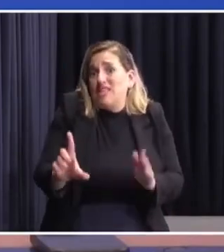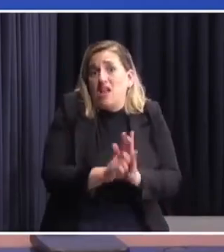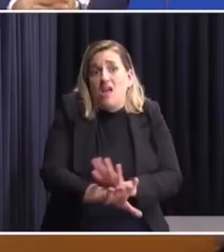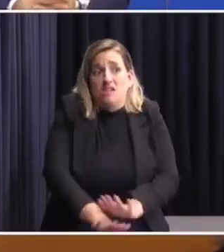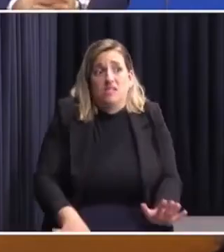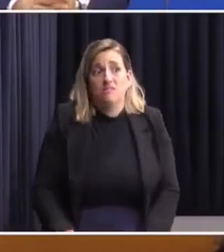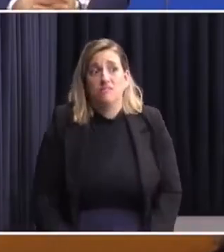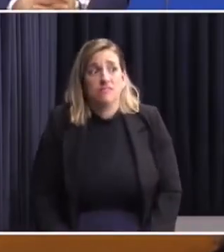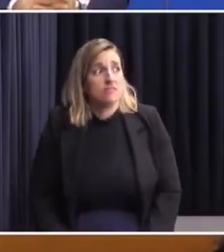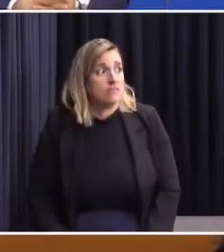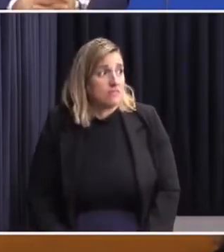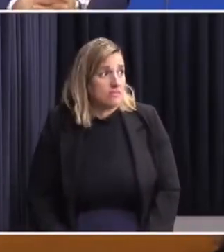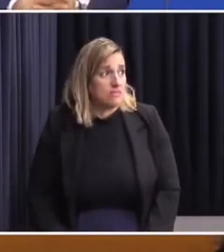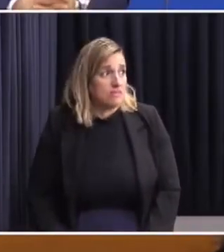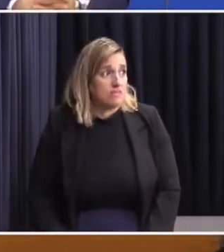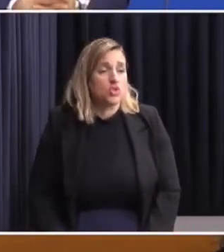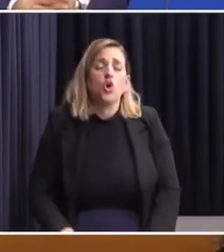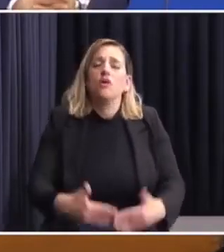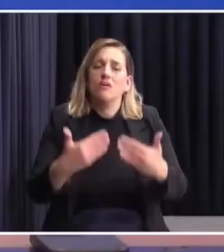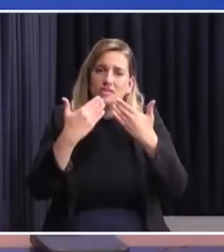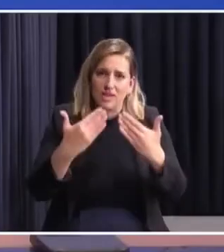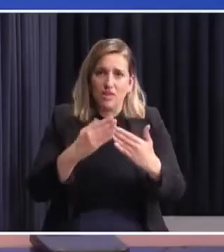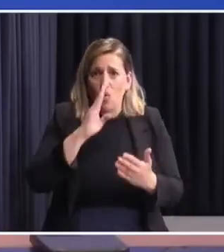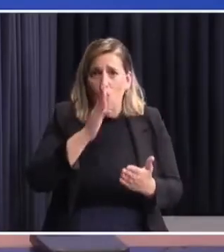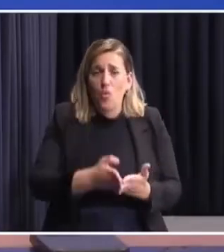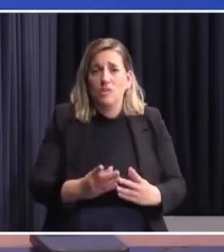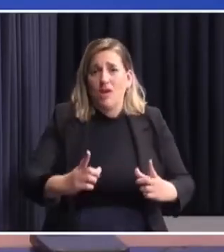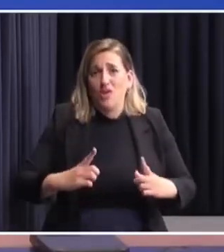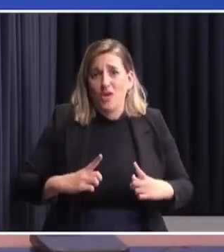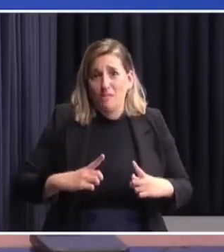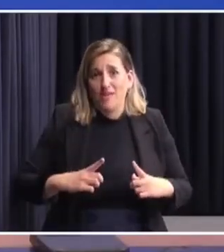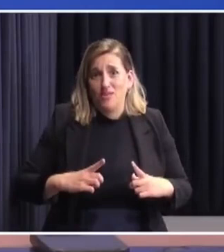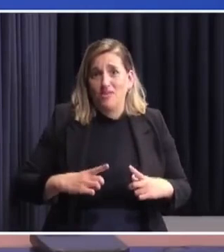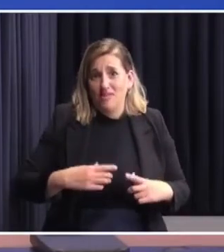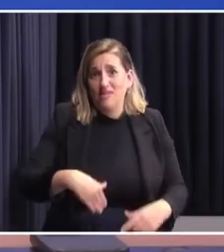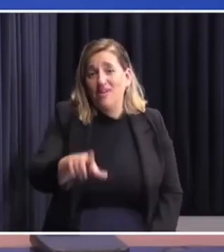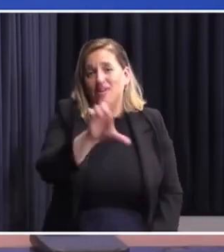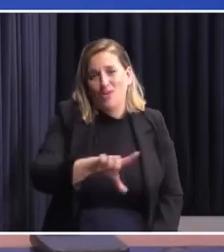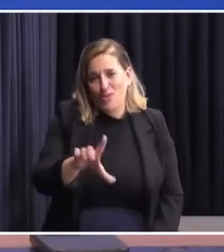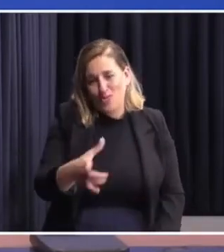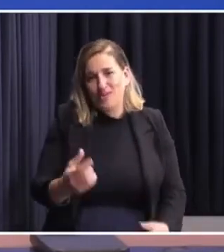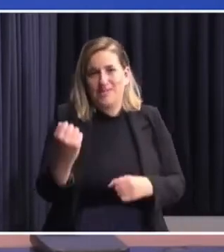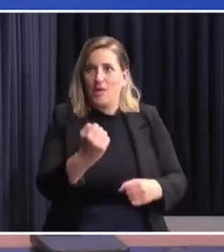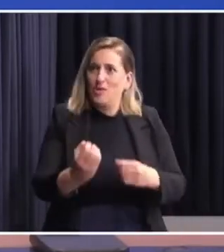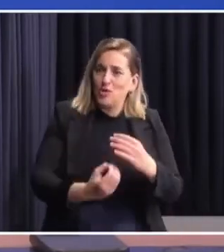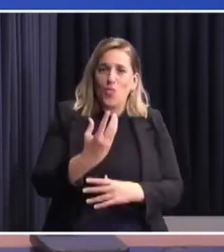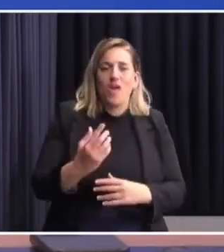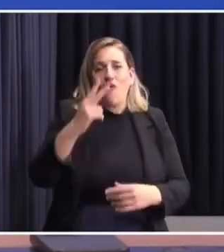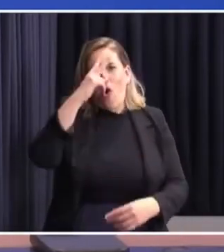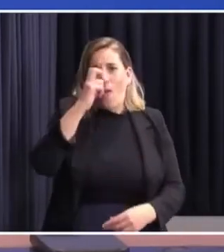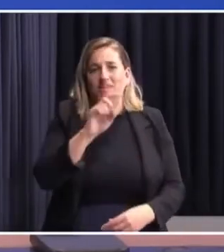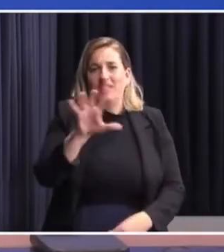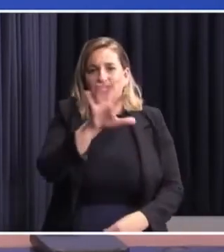Finalizamos. Les agradezco, y la última, los espero el lunes en la inauguración del Hospital del Cerro.